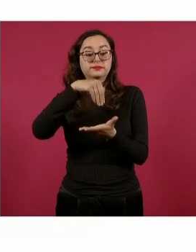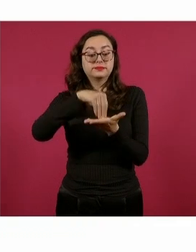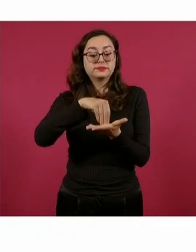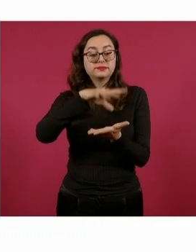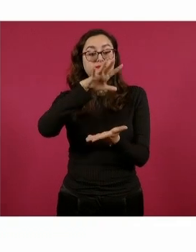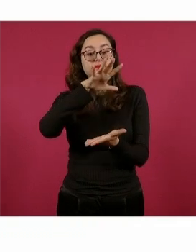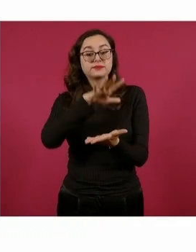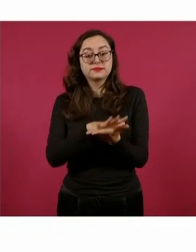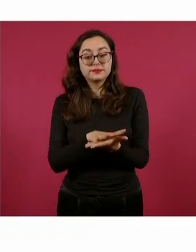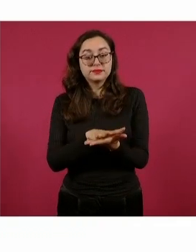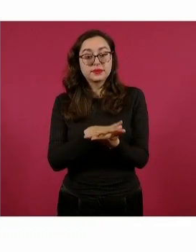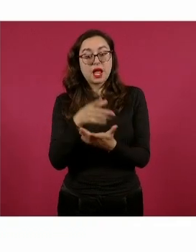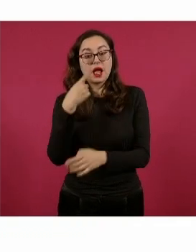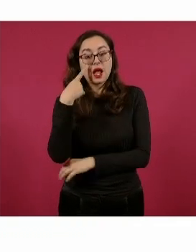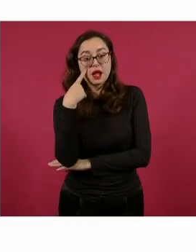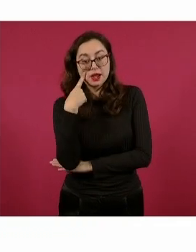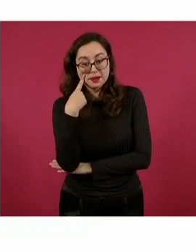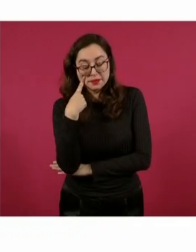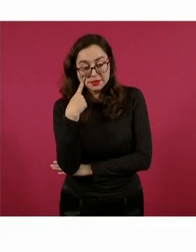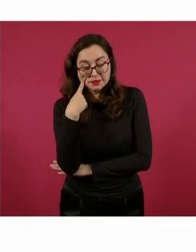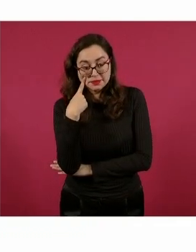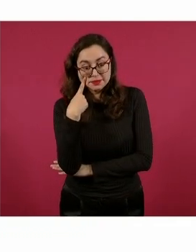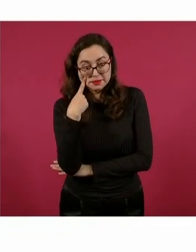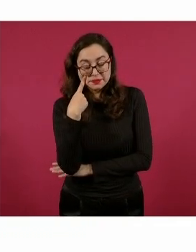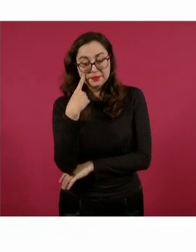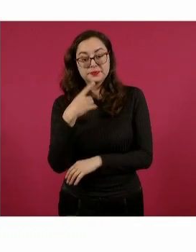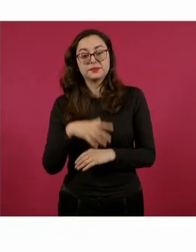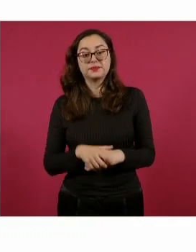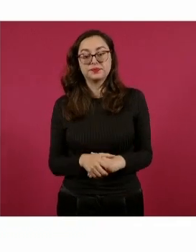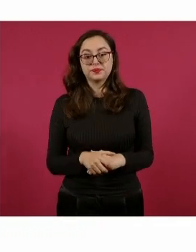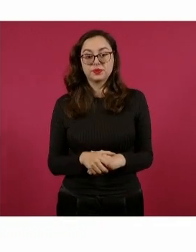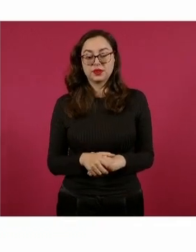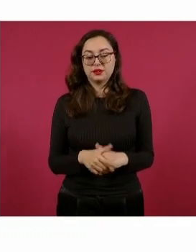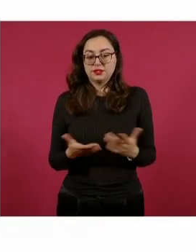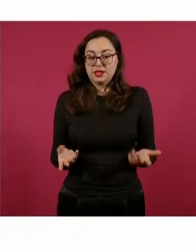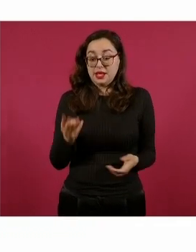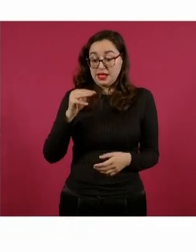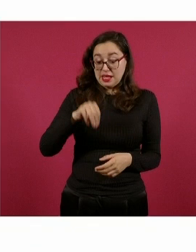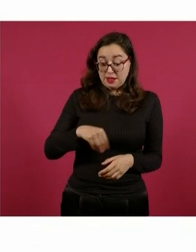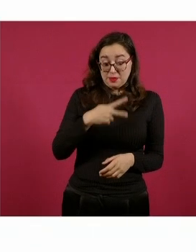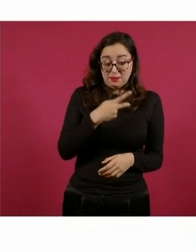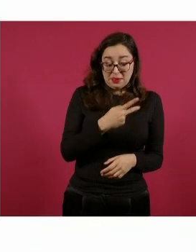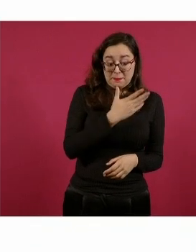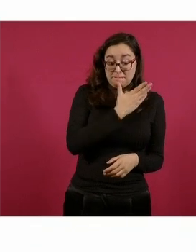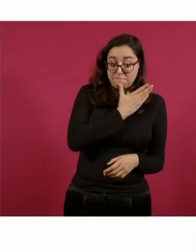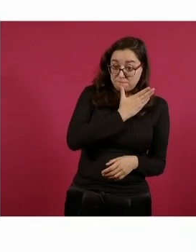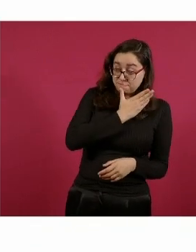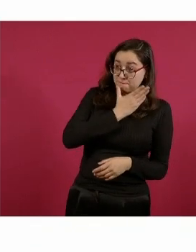¿Cuánto tiempo se lleva desde que el Ministerio Público solicita